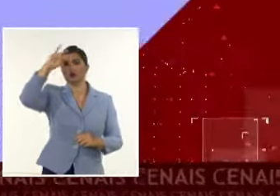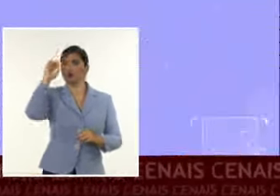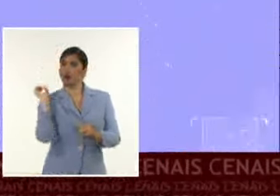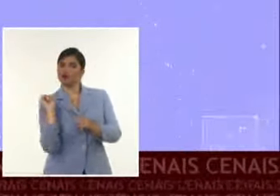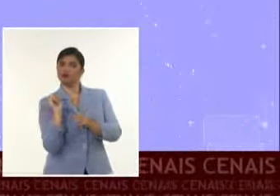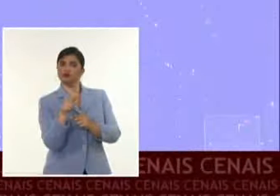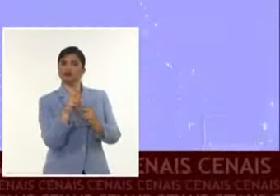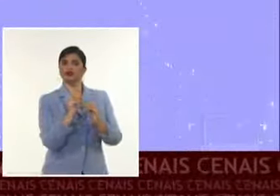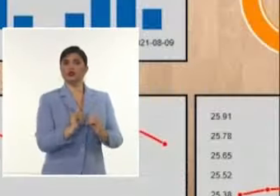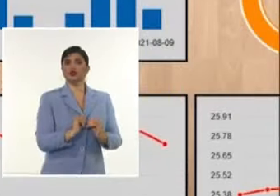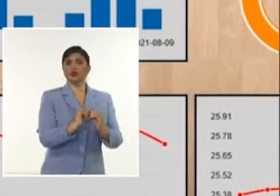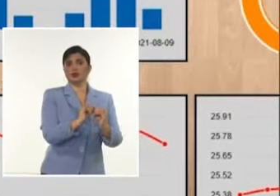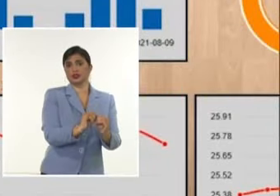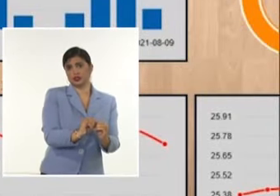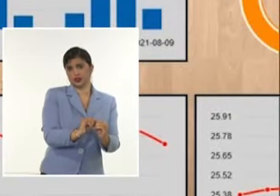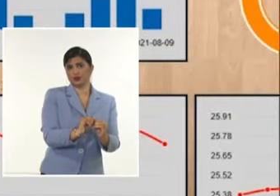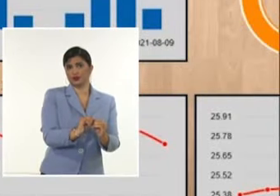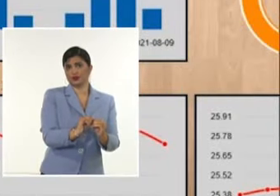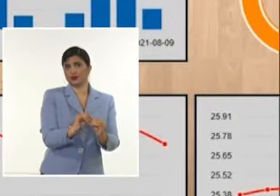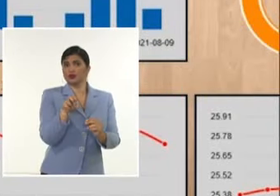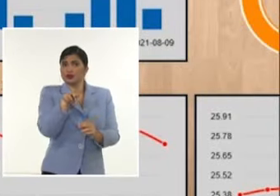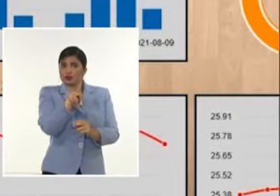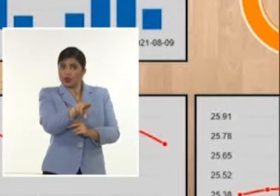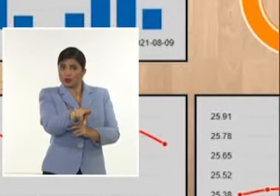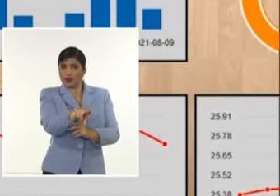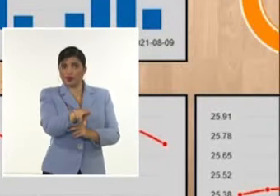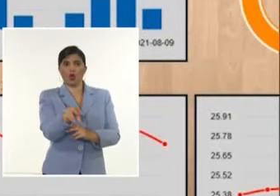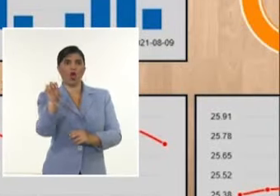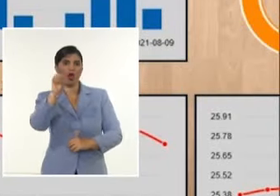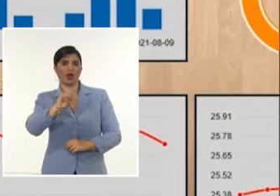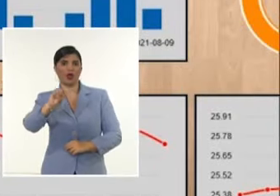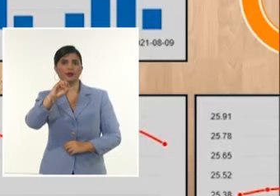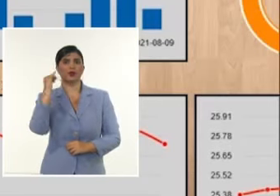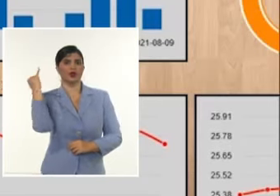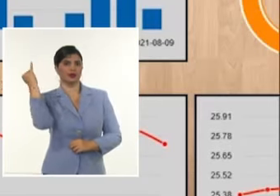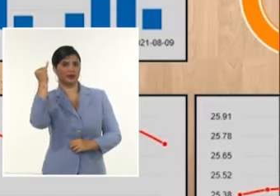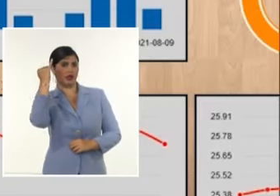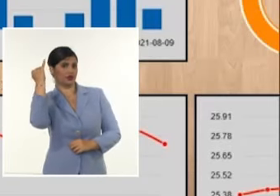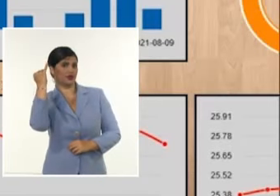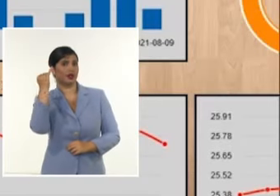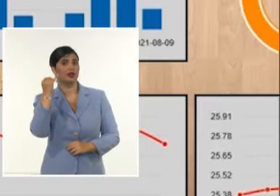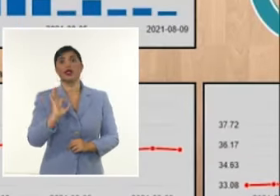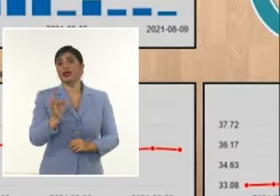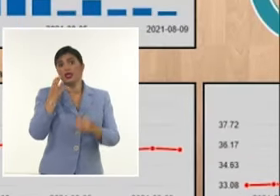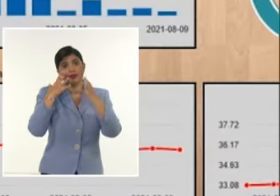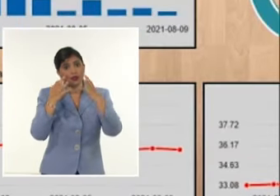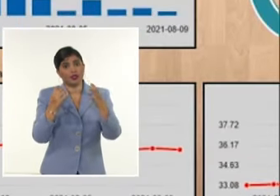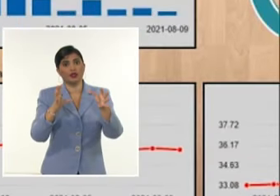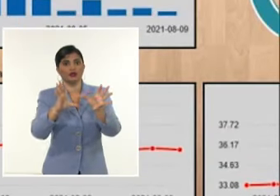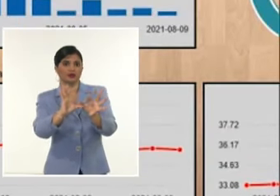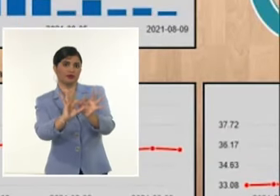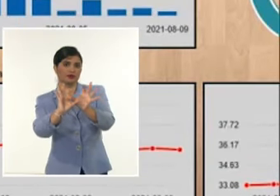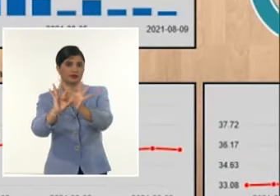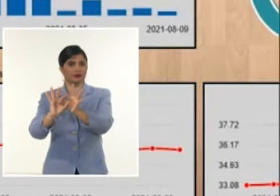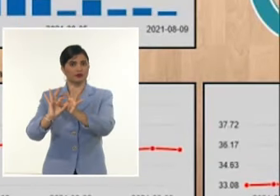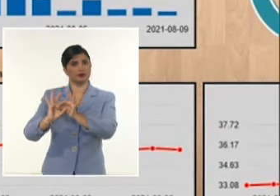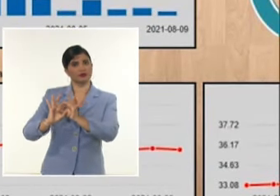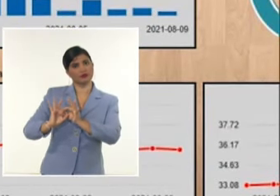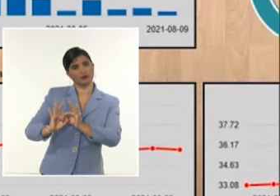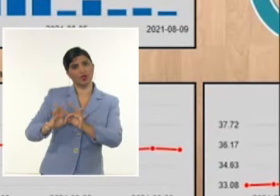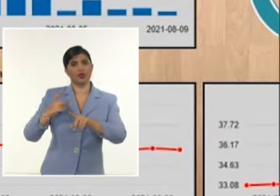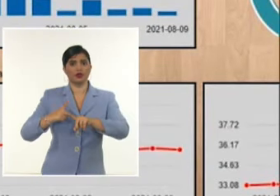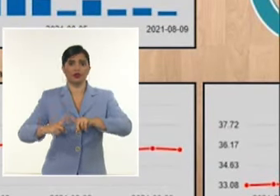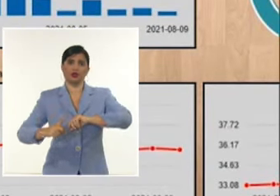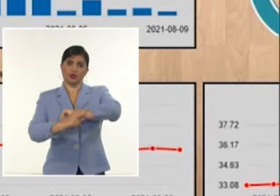consorcio Que se llama IRIS A las redes internacionales Por eso es importante Mantener la interconexión Entre todos los servicios Sismológicos Nacional